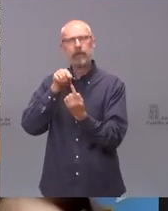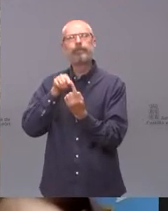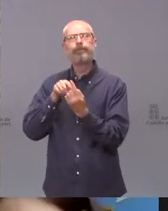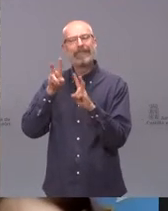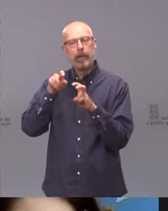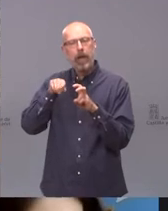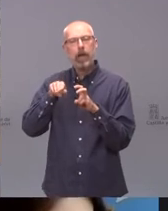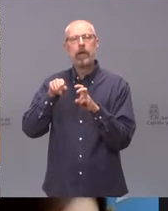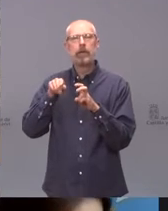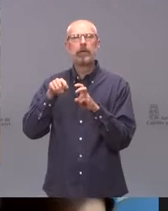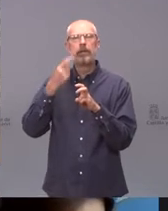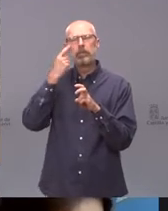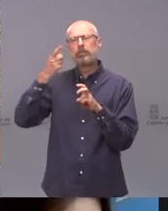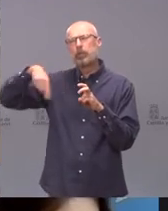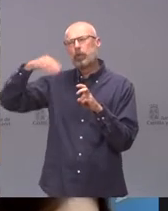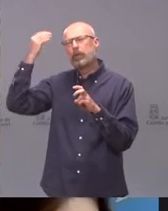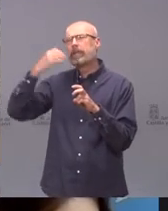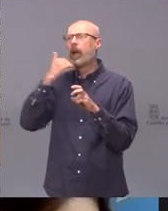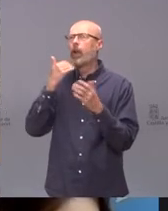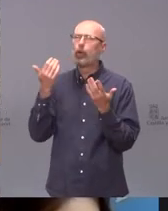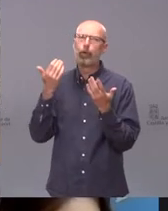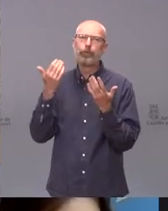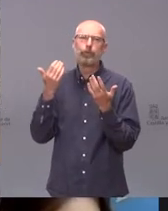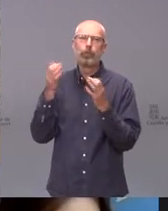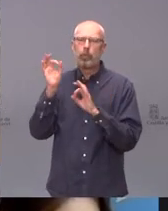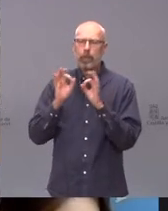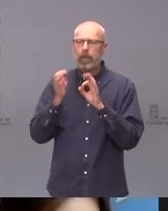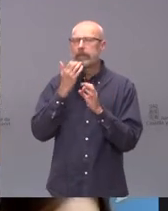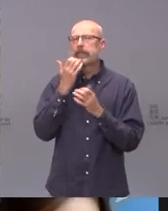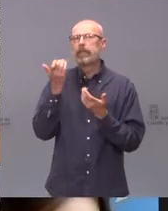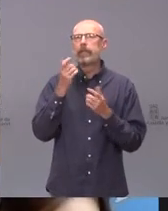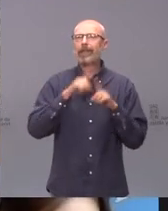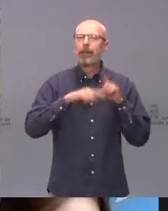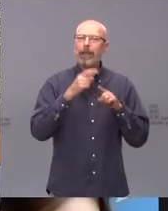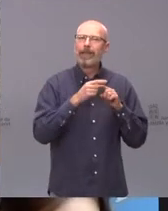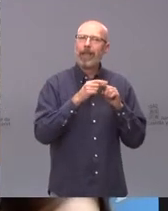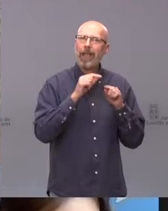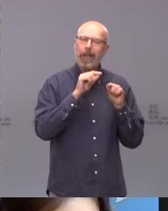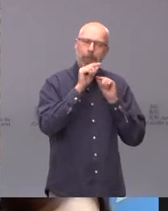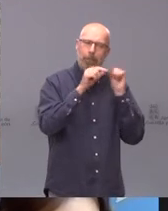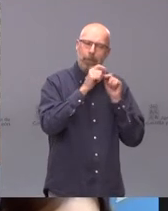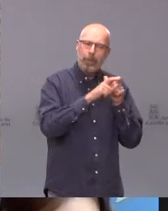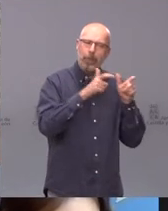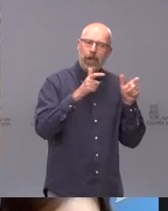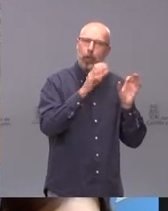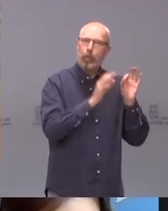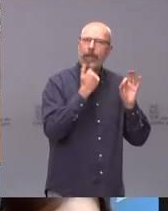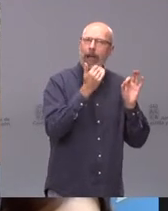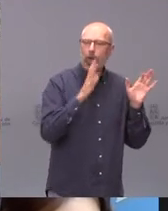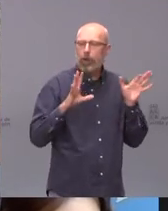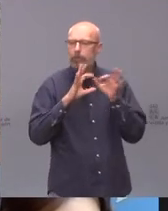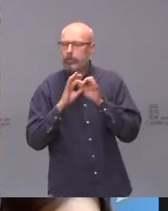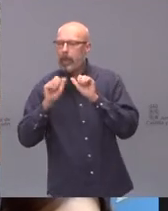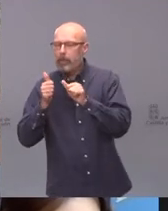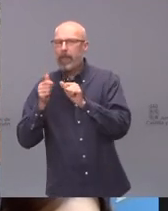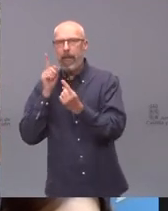algún tipo de un peral, por ejemplo, en incidencia acumulada para recuperar esa presencialidad y eliminar de alguna